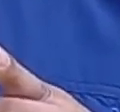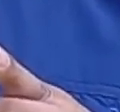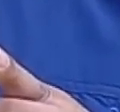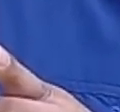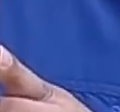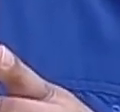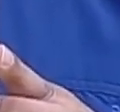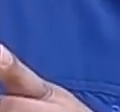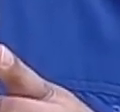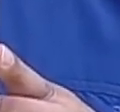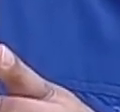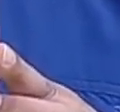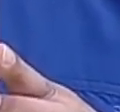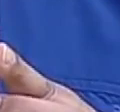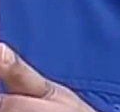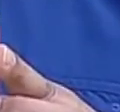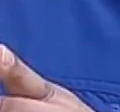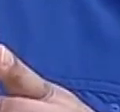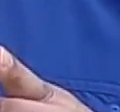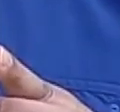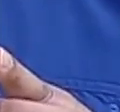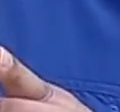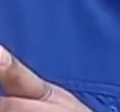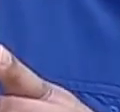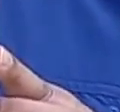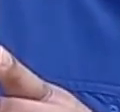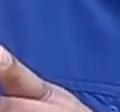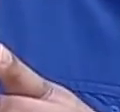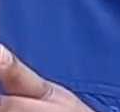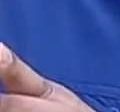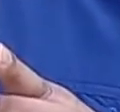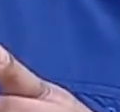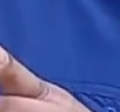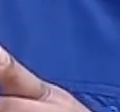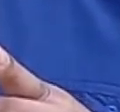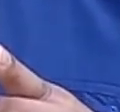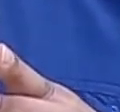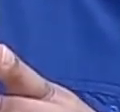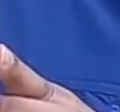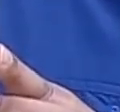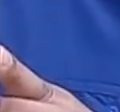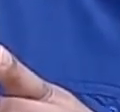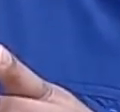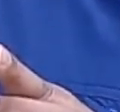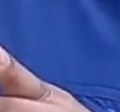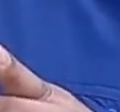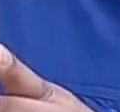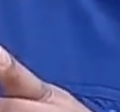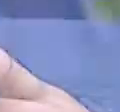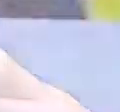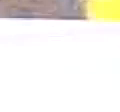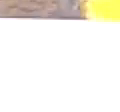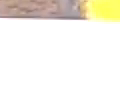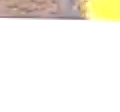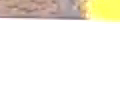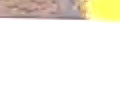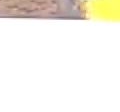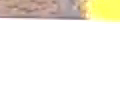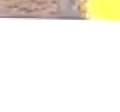hacer esta precisión doctrinaria, conceptual, de planificación estratégica,